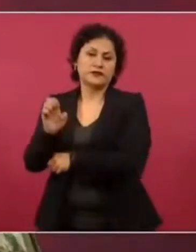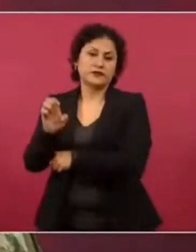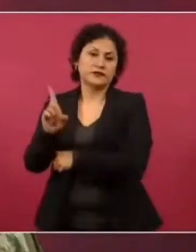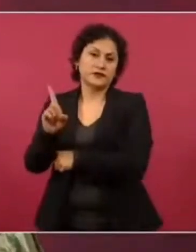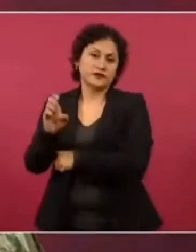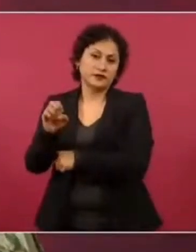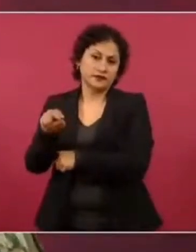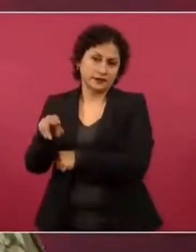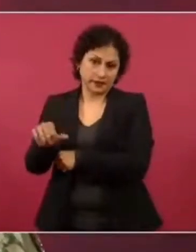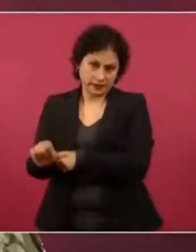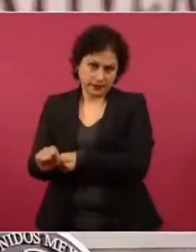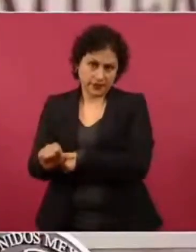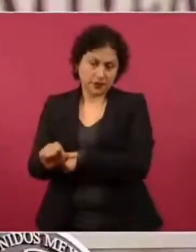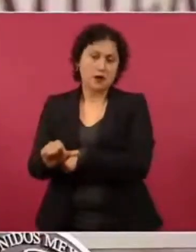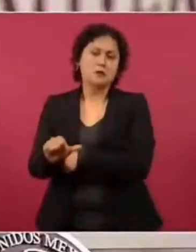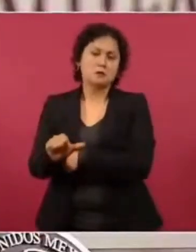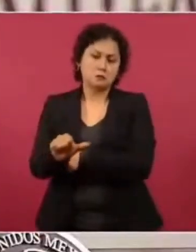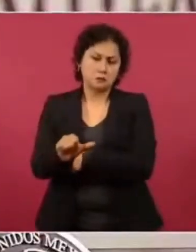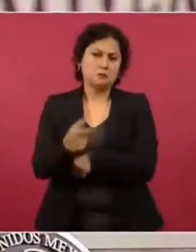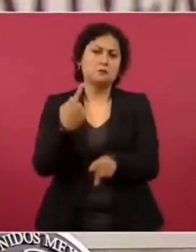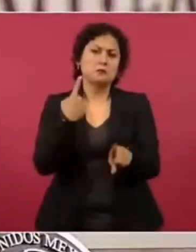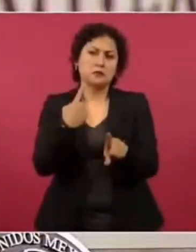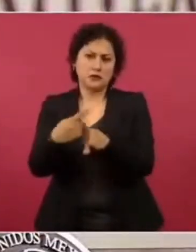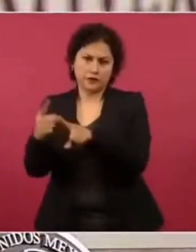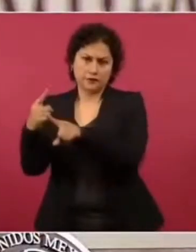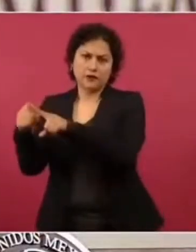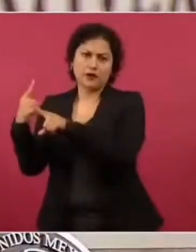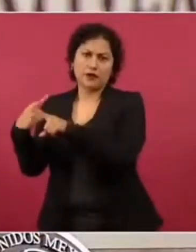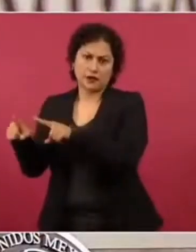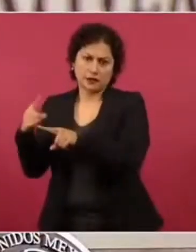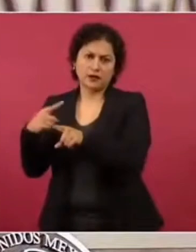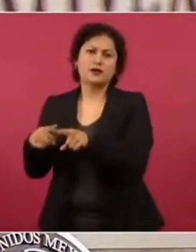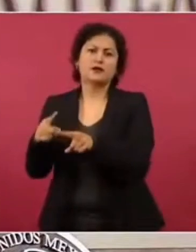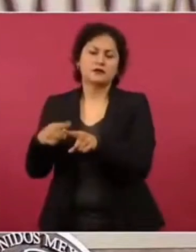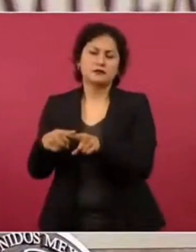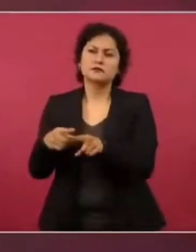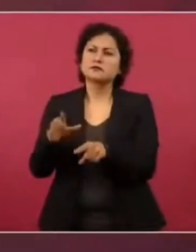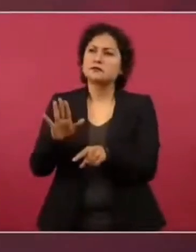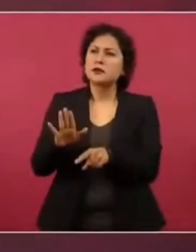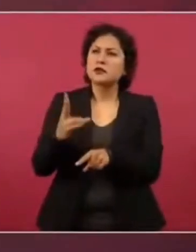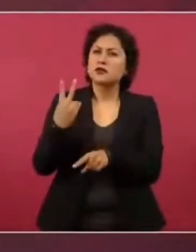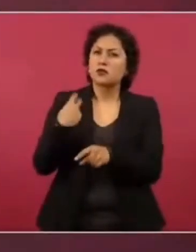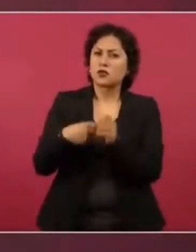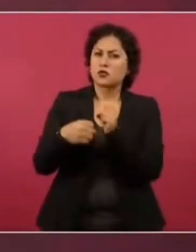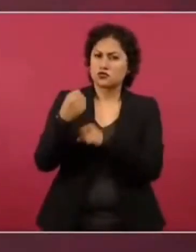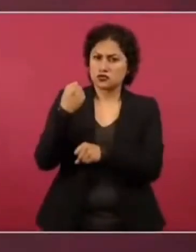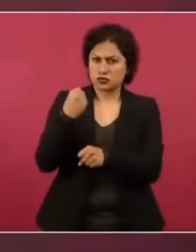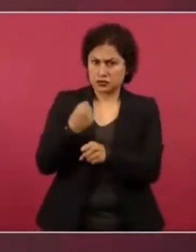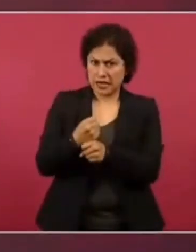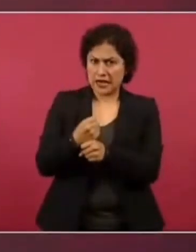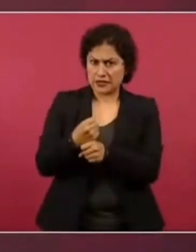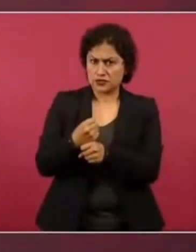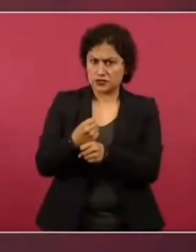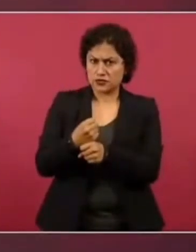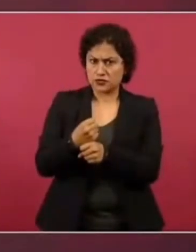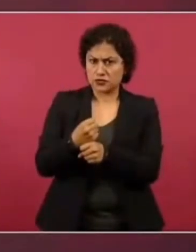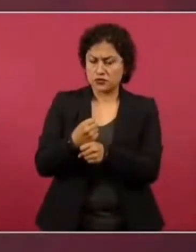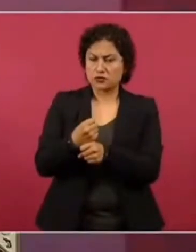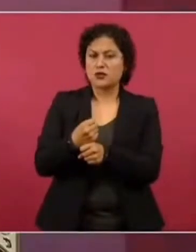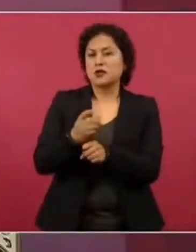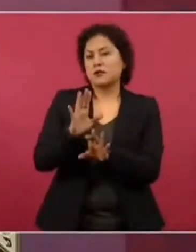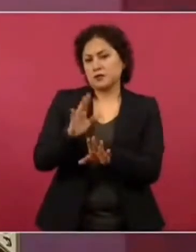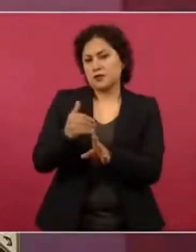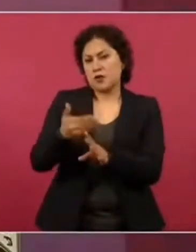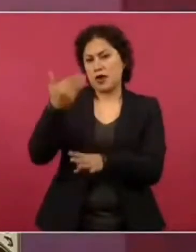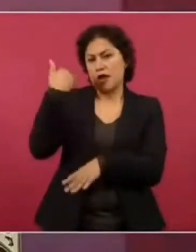participado en varias ocasiones y solamente una, casi dos años después de que yo adquirí